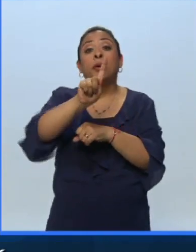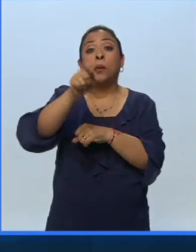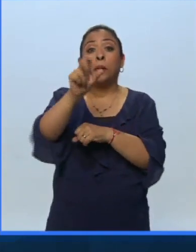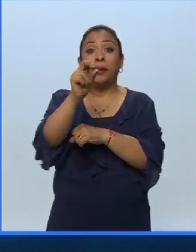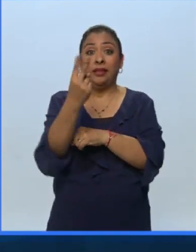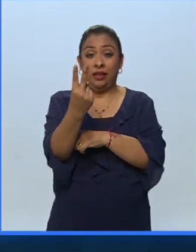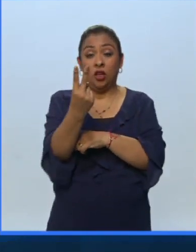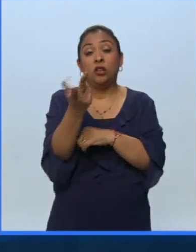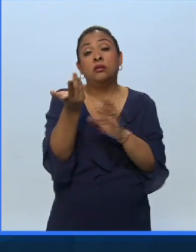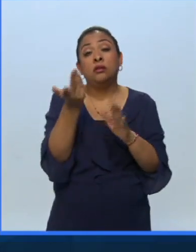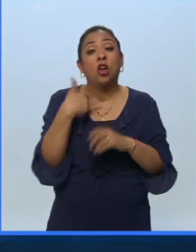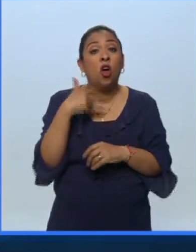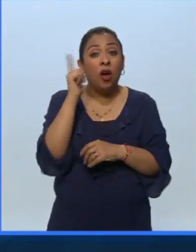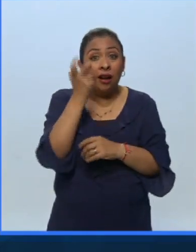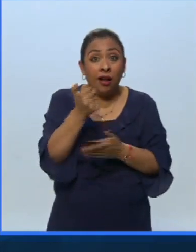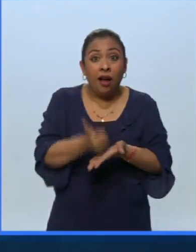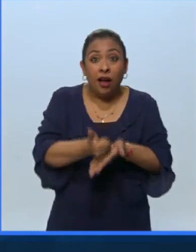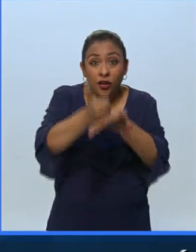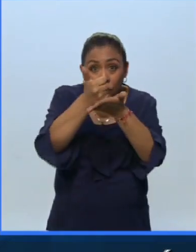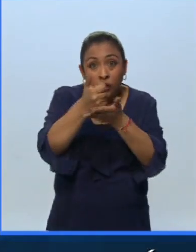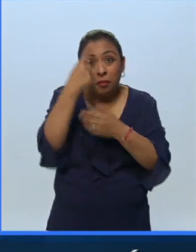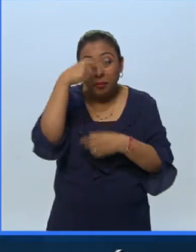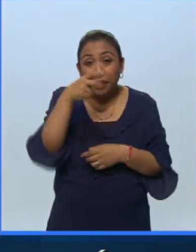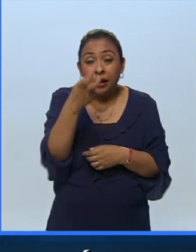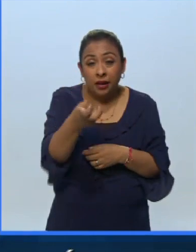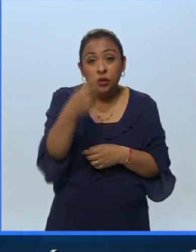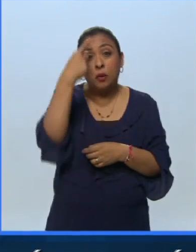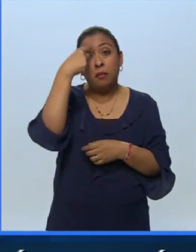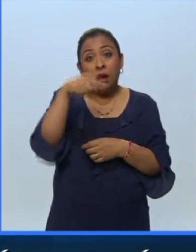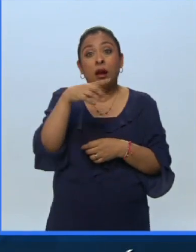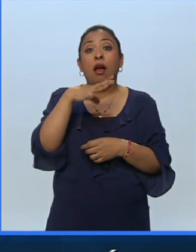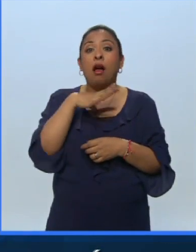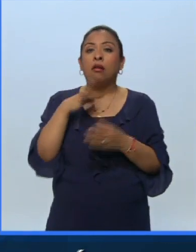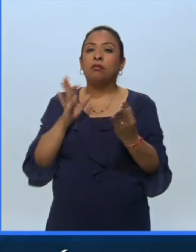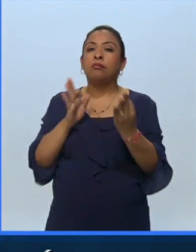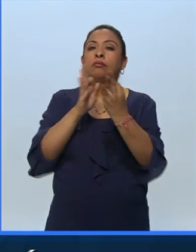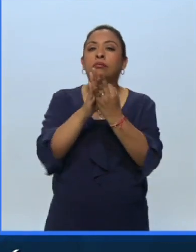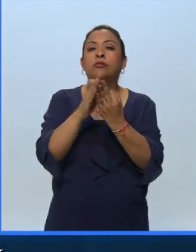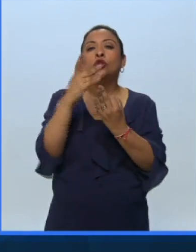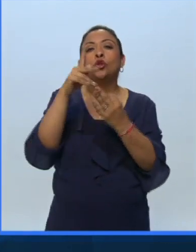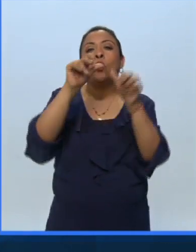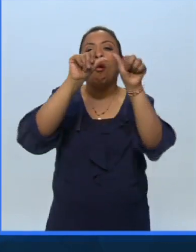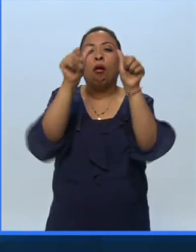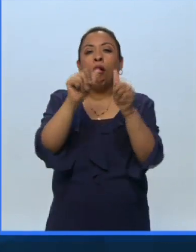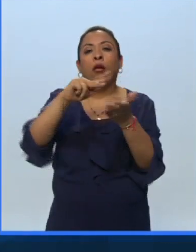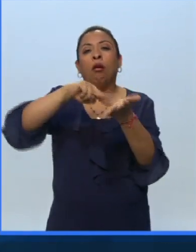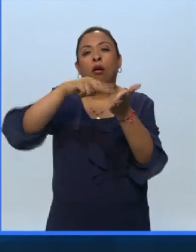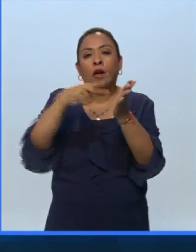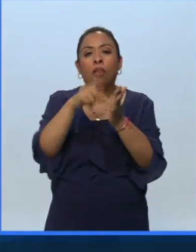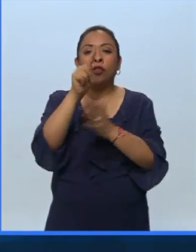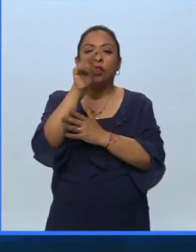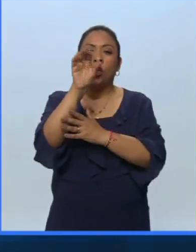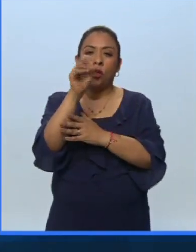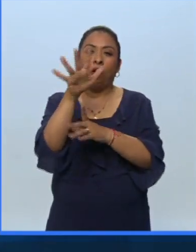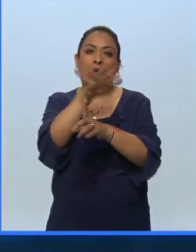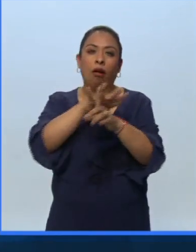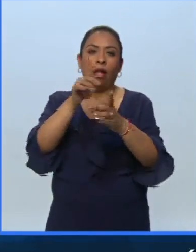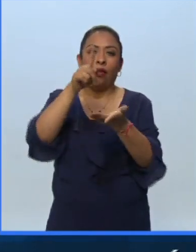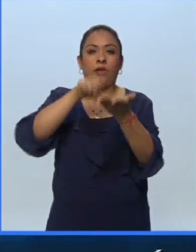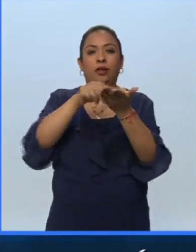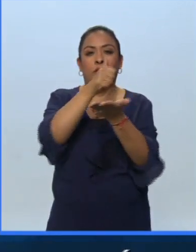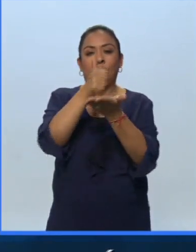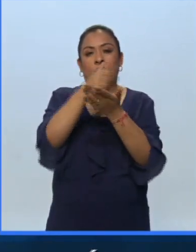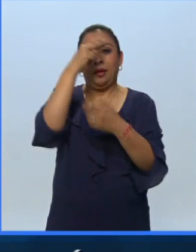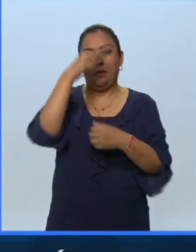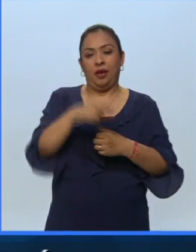Canal 22 que esto sirva justamente para eso para acercarnos a la obra de Teodoro que nos rodea a todos los que vivimos en la Ciudad de México